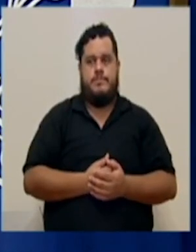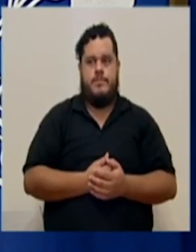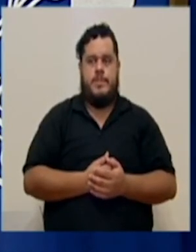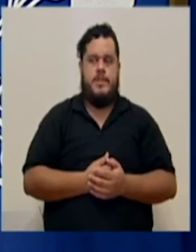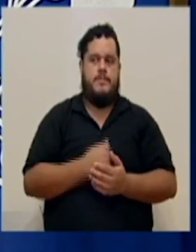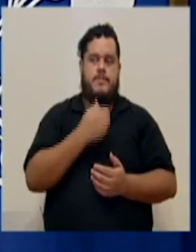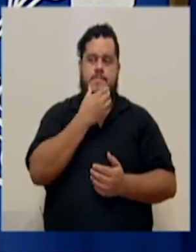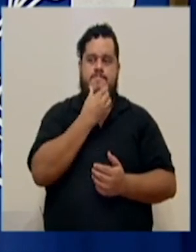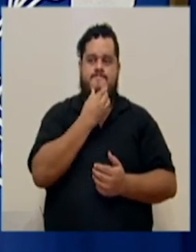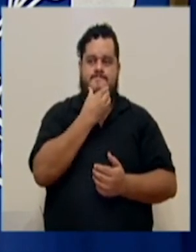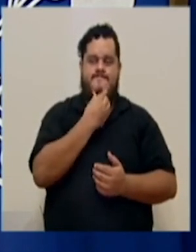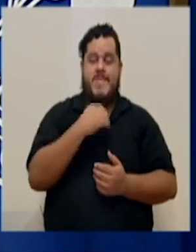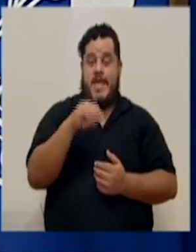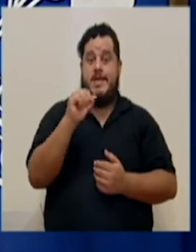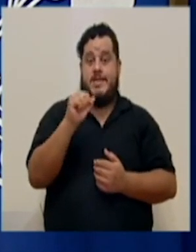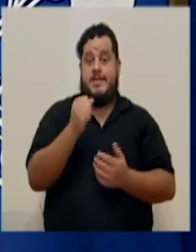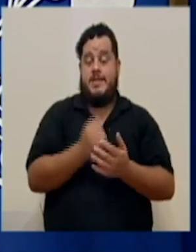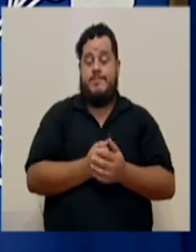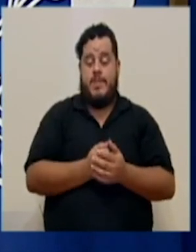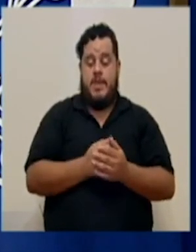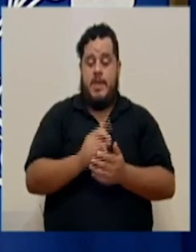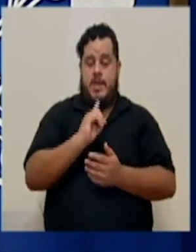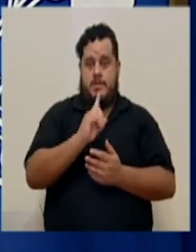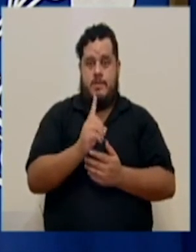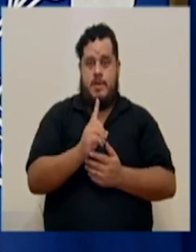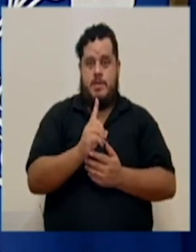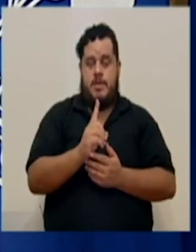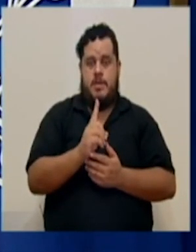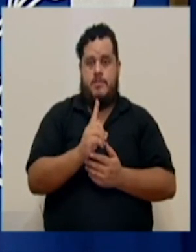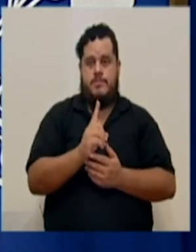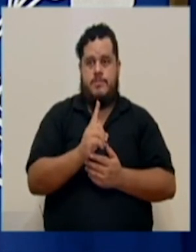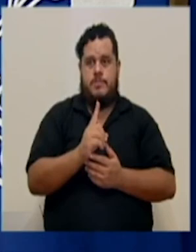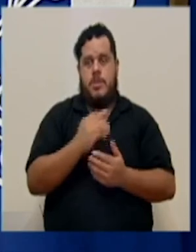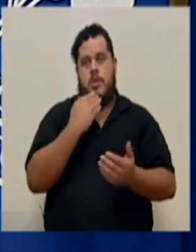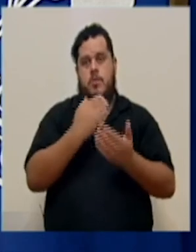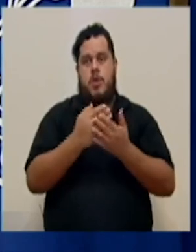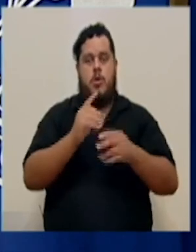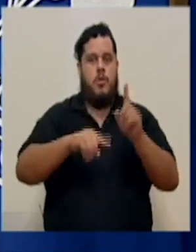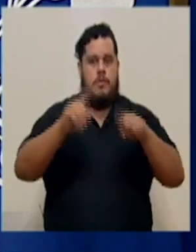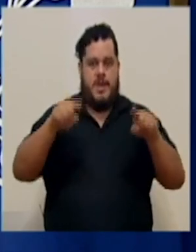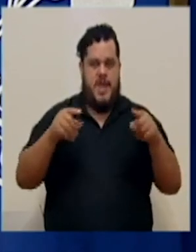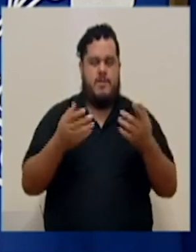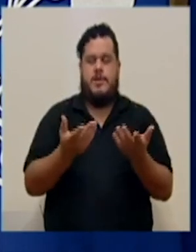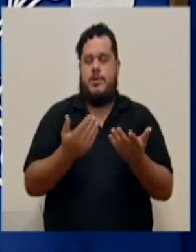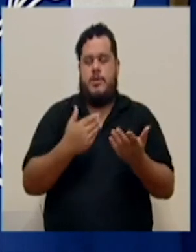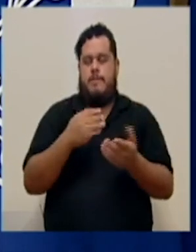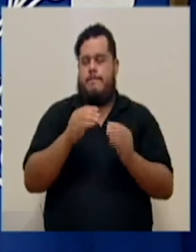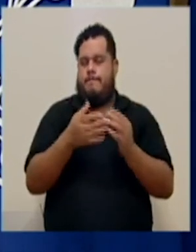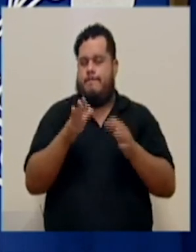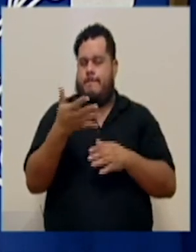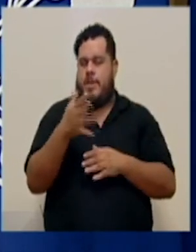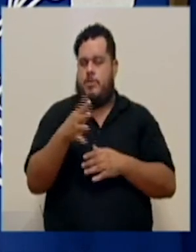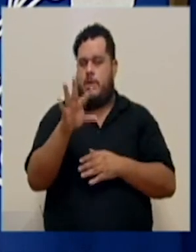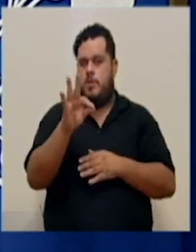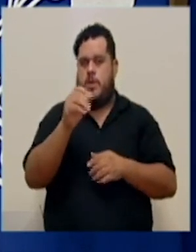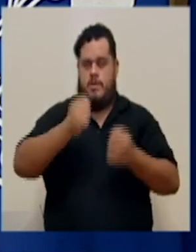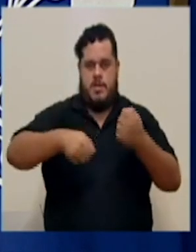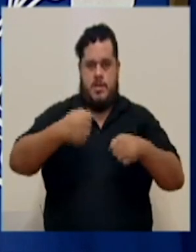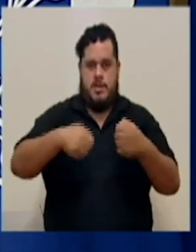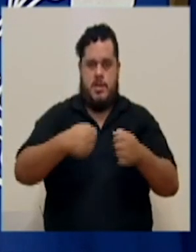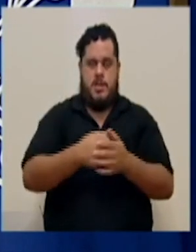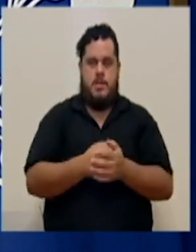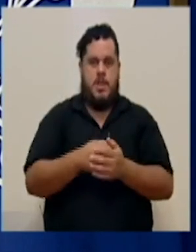Sí, lo que se prevé en realidad es variable. Yo desde más o menos el 9 de septiembre o